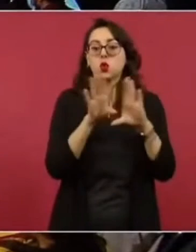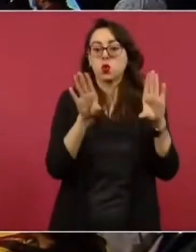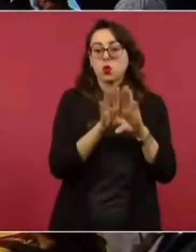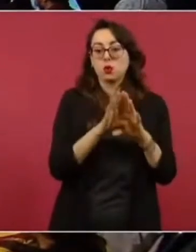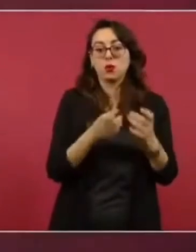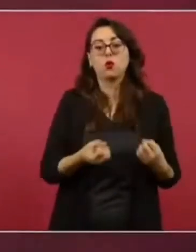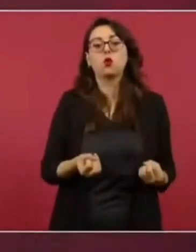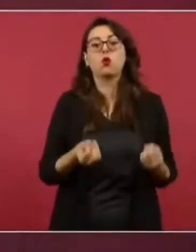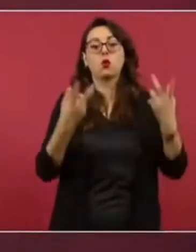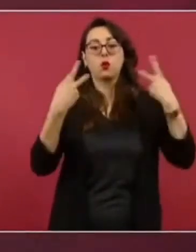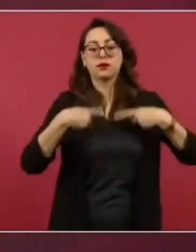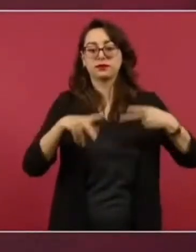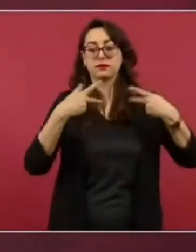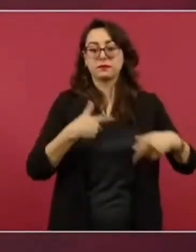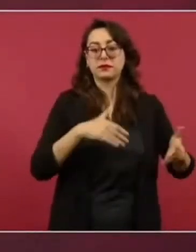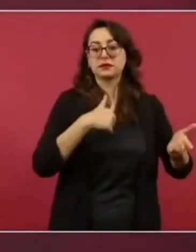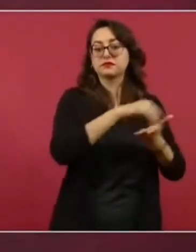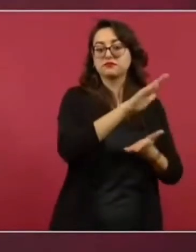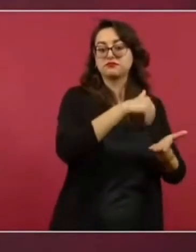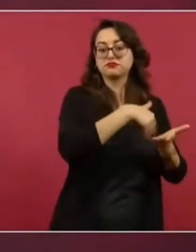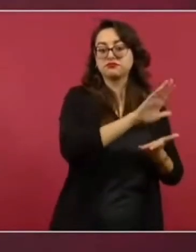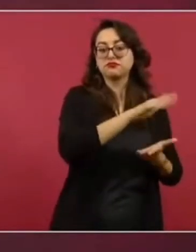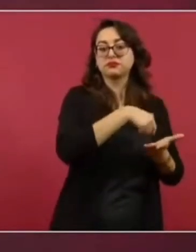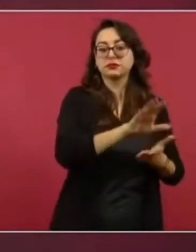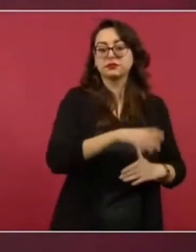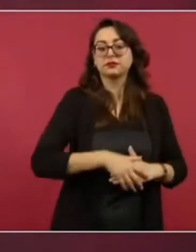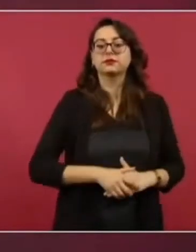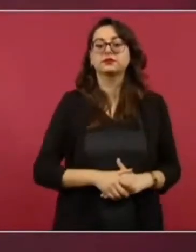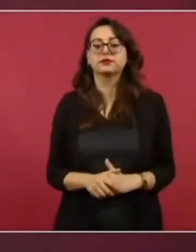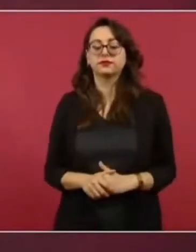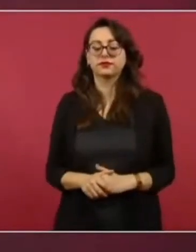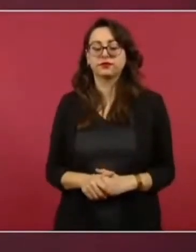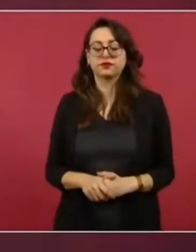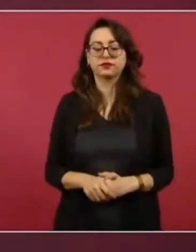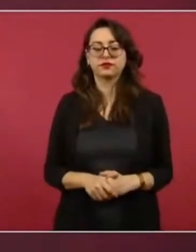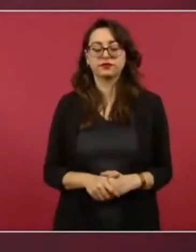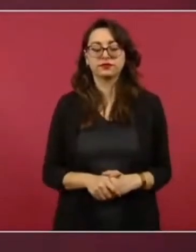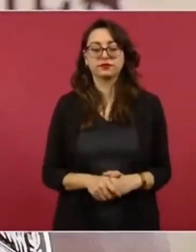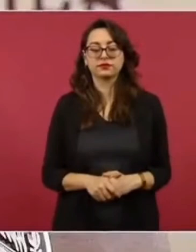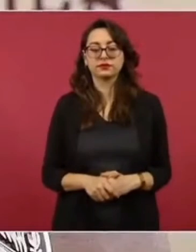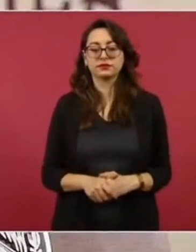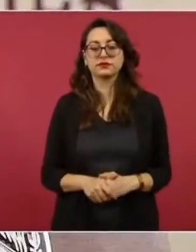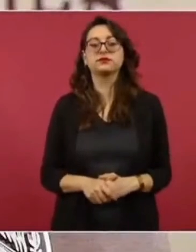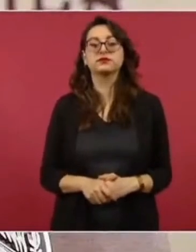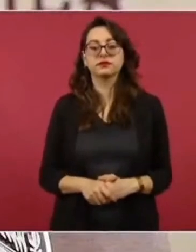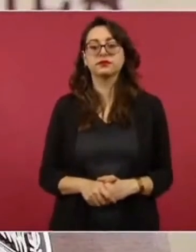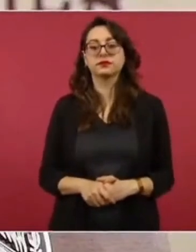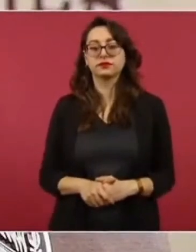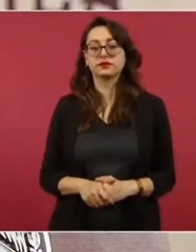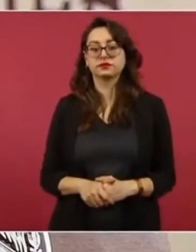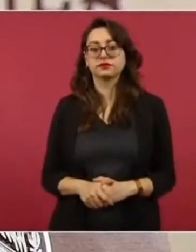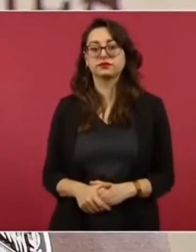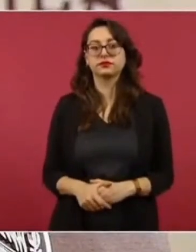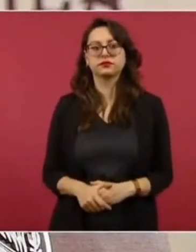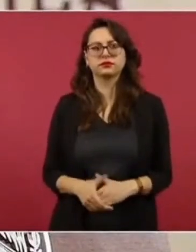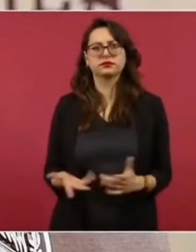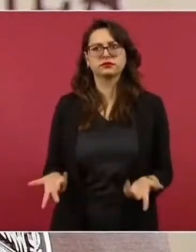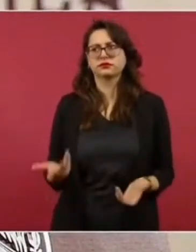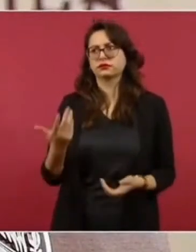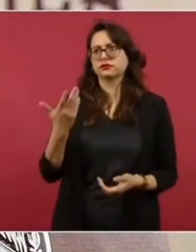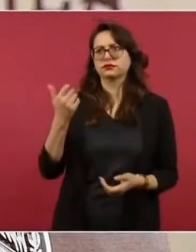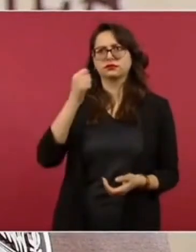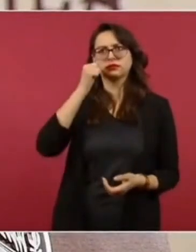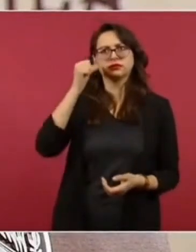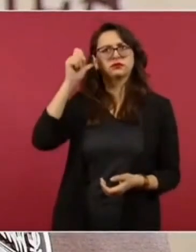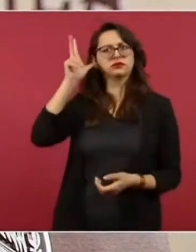hay una caravana migrante que partió de la ciudad de Tapachula hace algunos